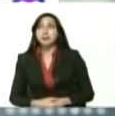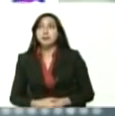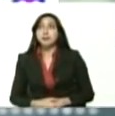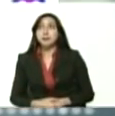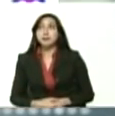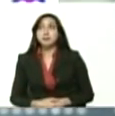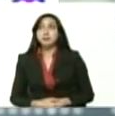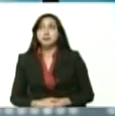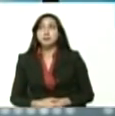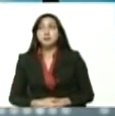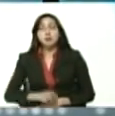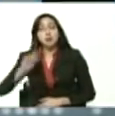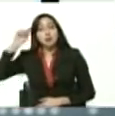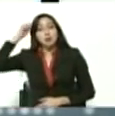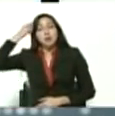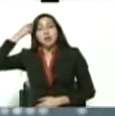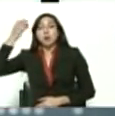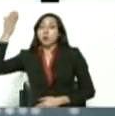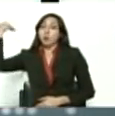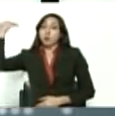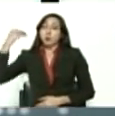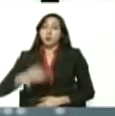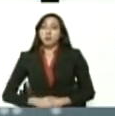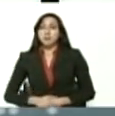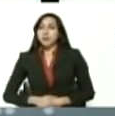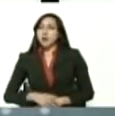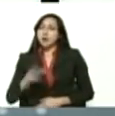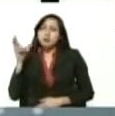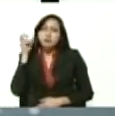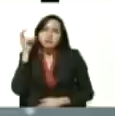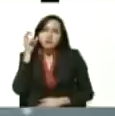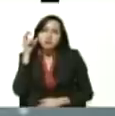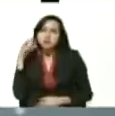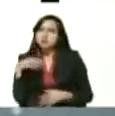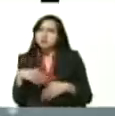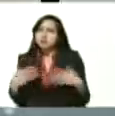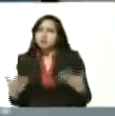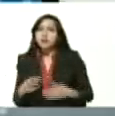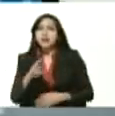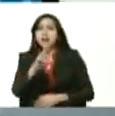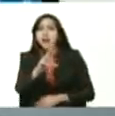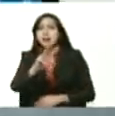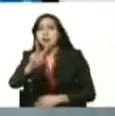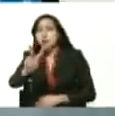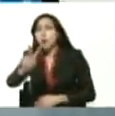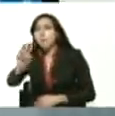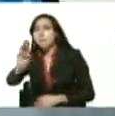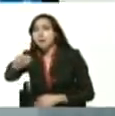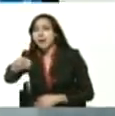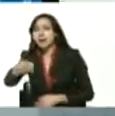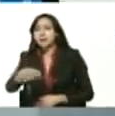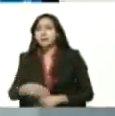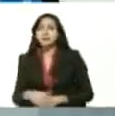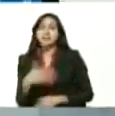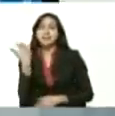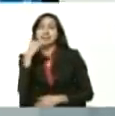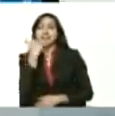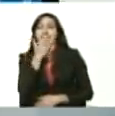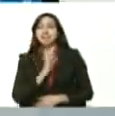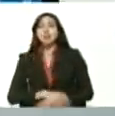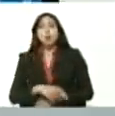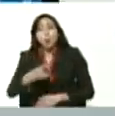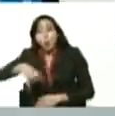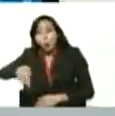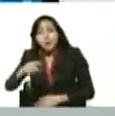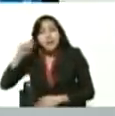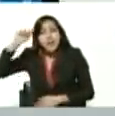me hace recordar a algo que escuché por ahí, el R2P, ustedes se recuerdan,